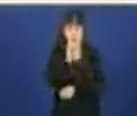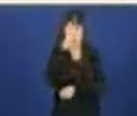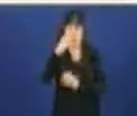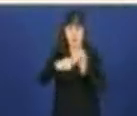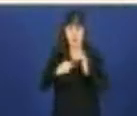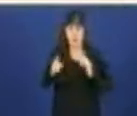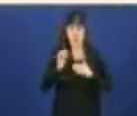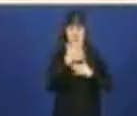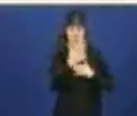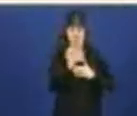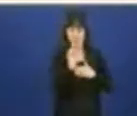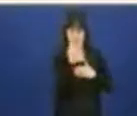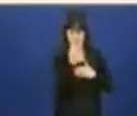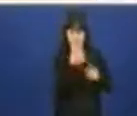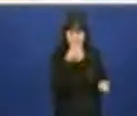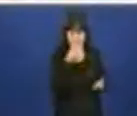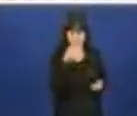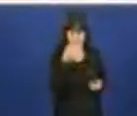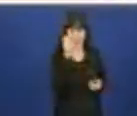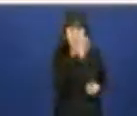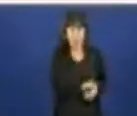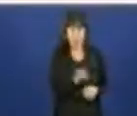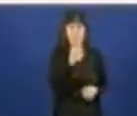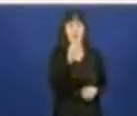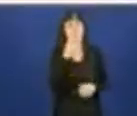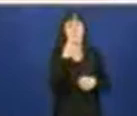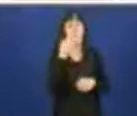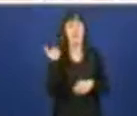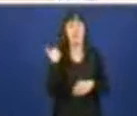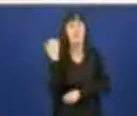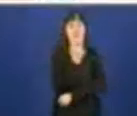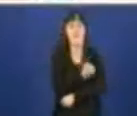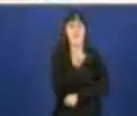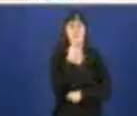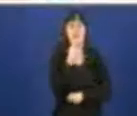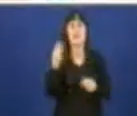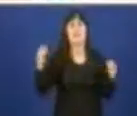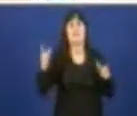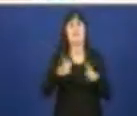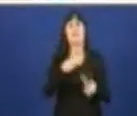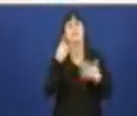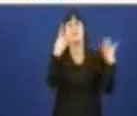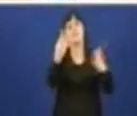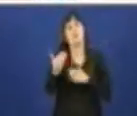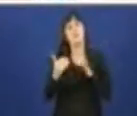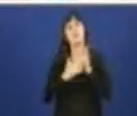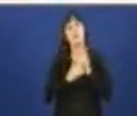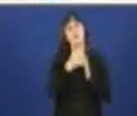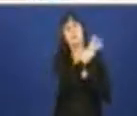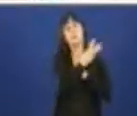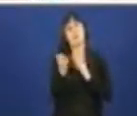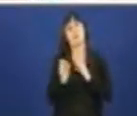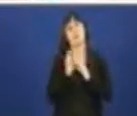dato de dezembro que se publica, decía que había 39.512 persoas